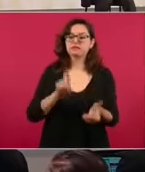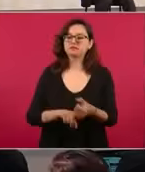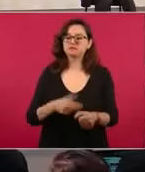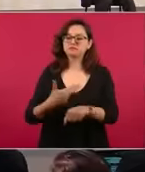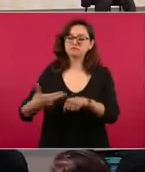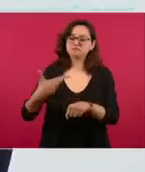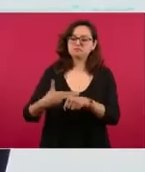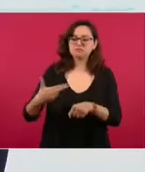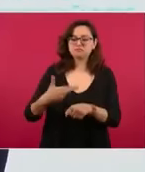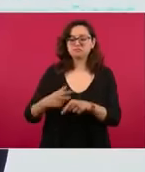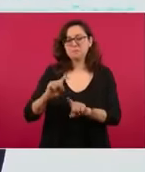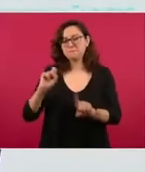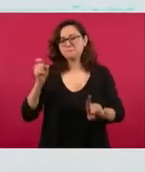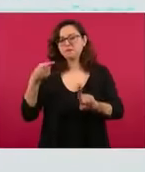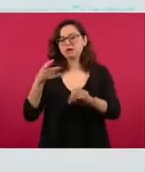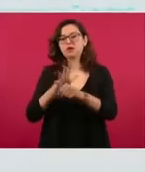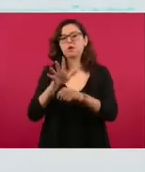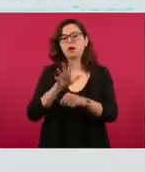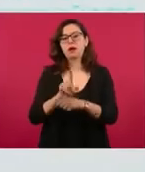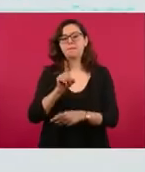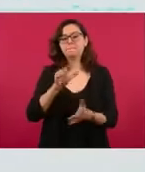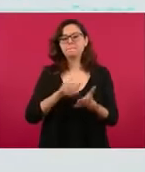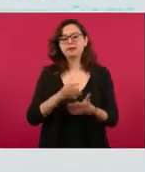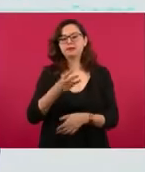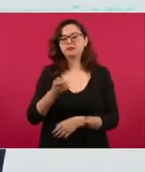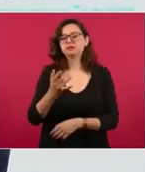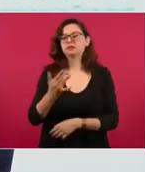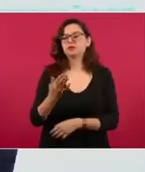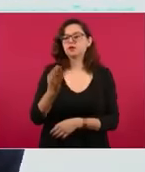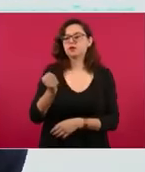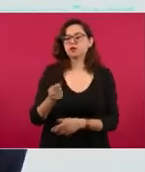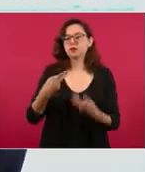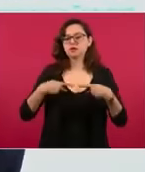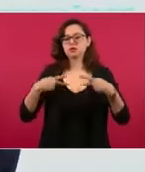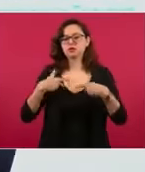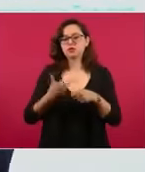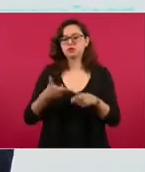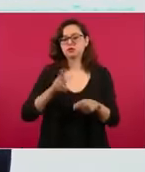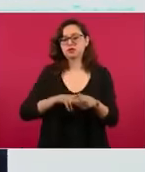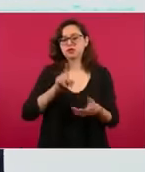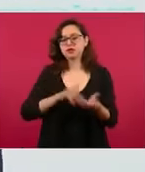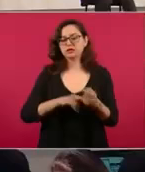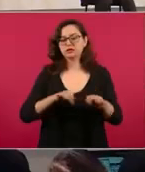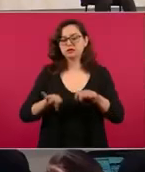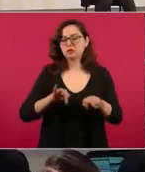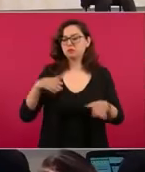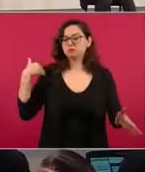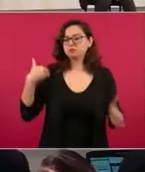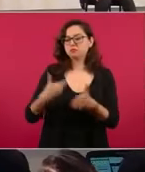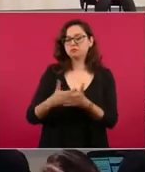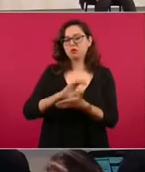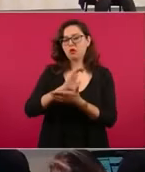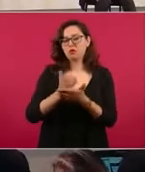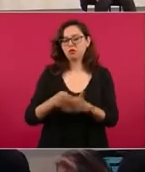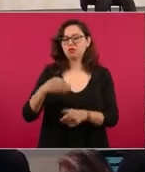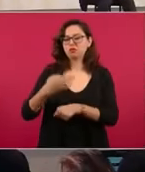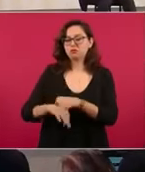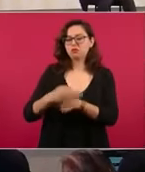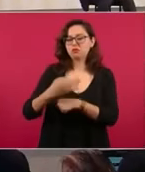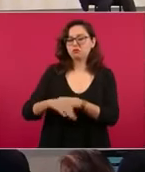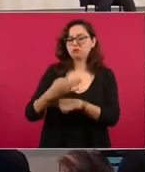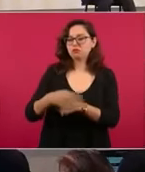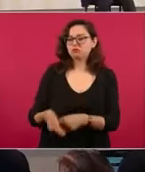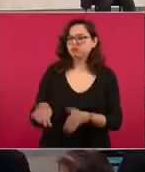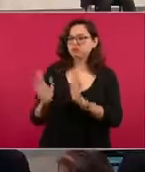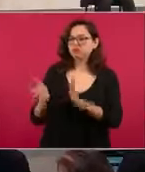Aquí tenemos una meta de regularizar a mil 359 trabajadores que han tenido contratos eventuales, en algunos casos hasta por